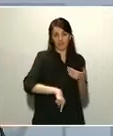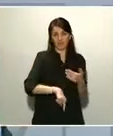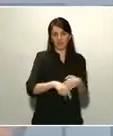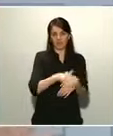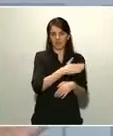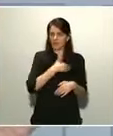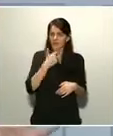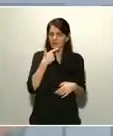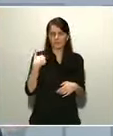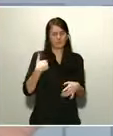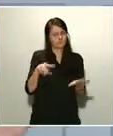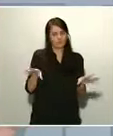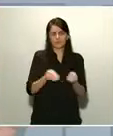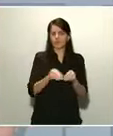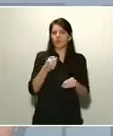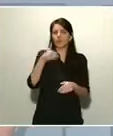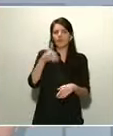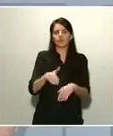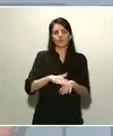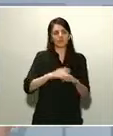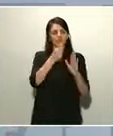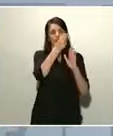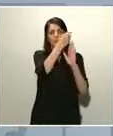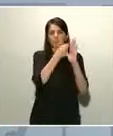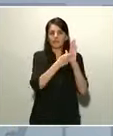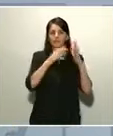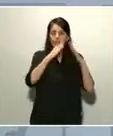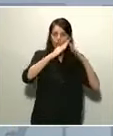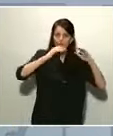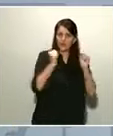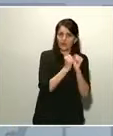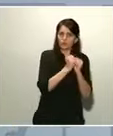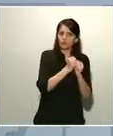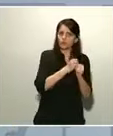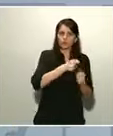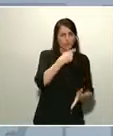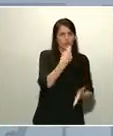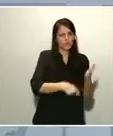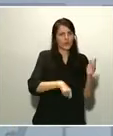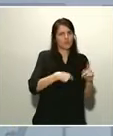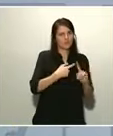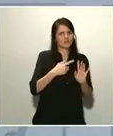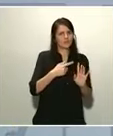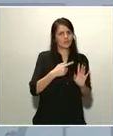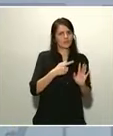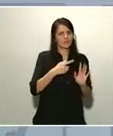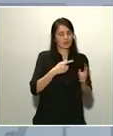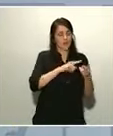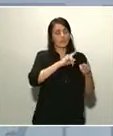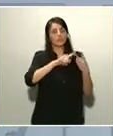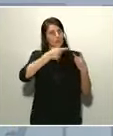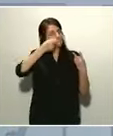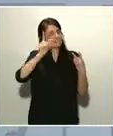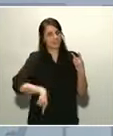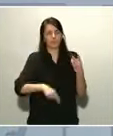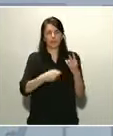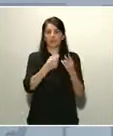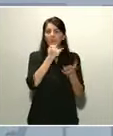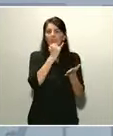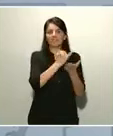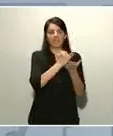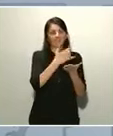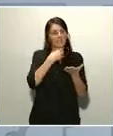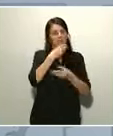que son radicales, que son muy duras en nuestro país. Y dos, extender los test al mayor número de la población. Porque así